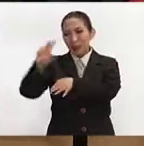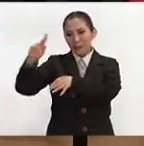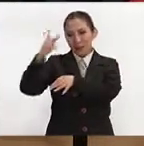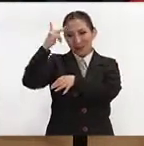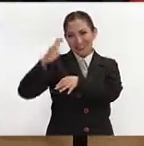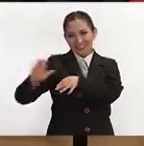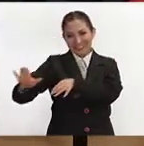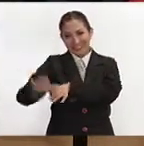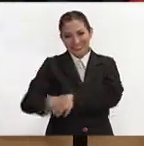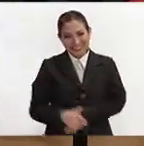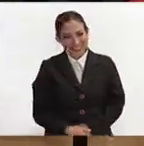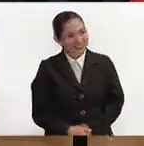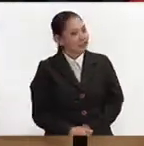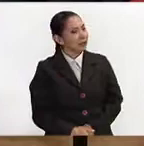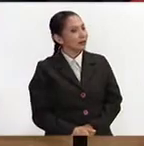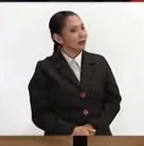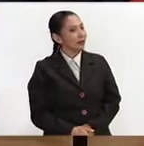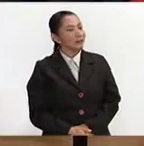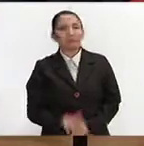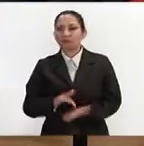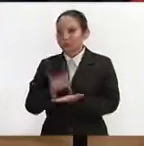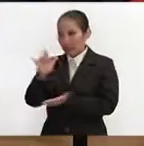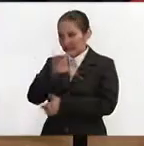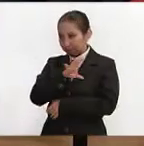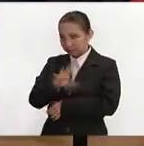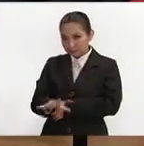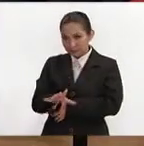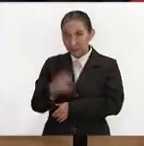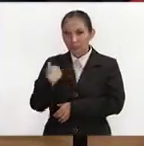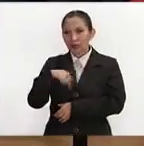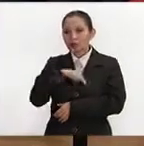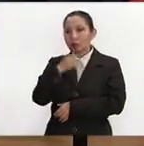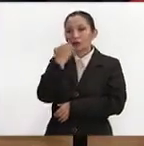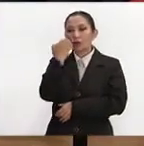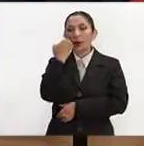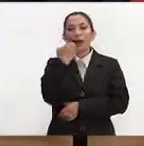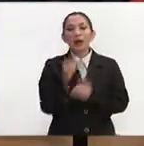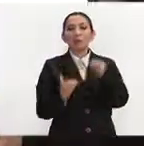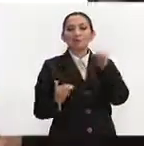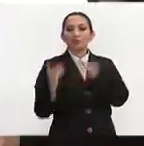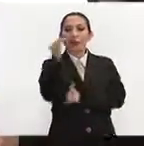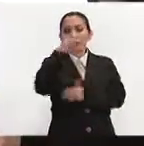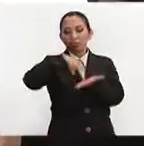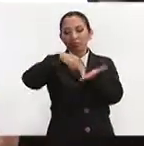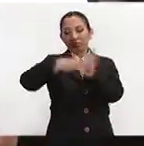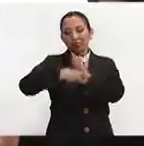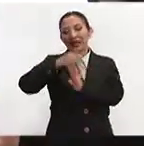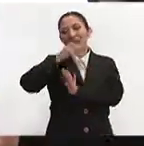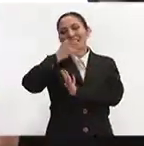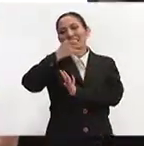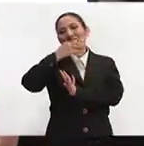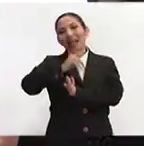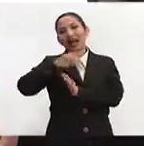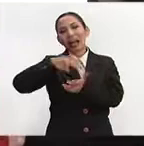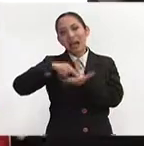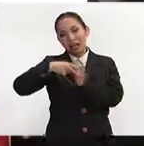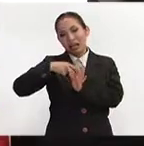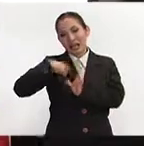Politécnico Nacional. Así es. En general, nuestra escuela, la Escuela Superior de Ingeniería y Arquitectura Unidad Ticomán,